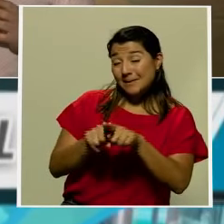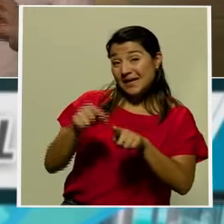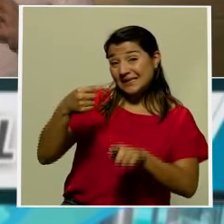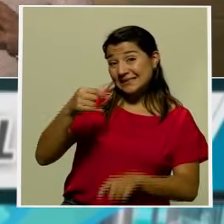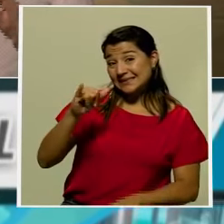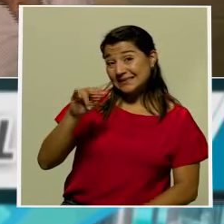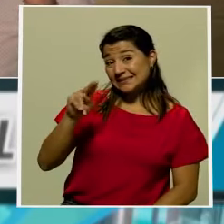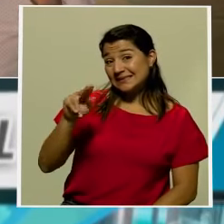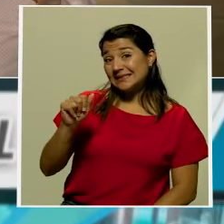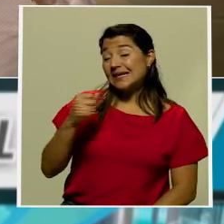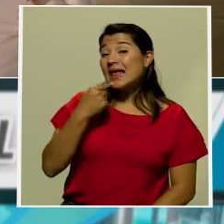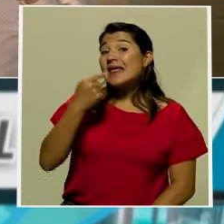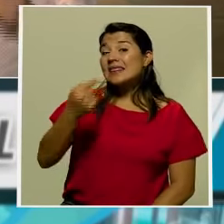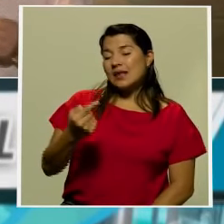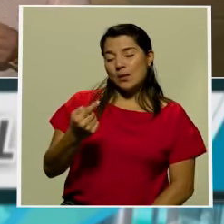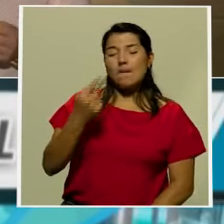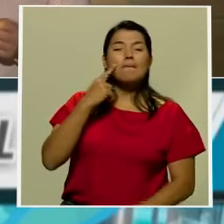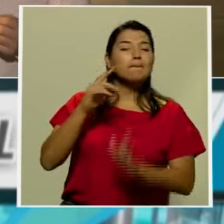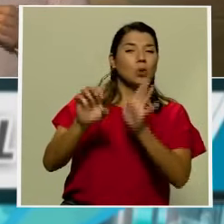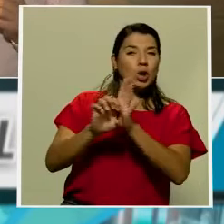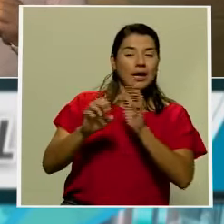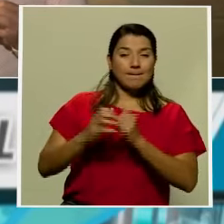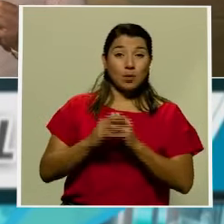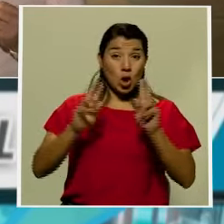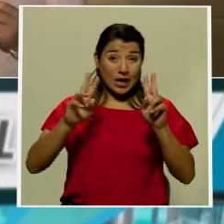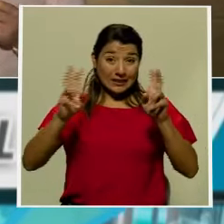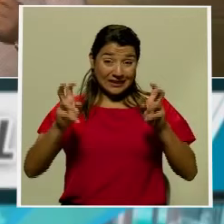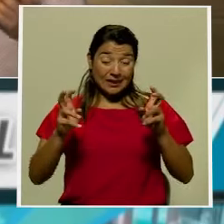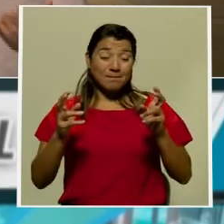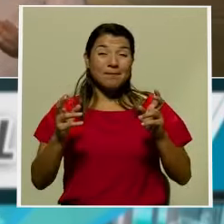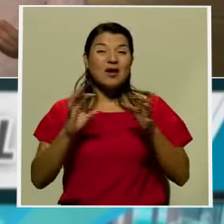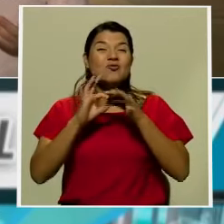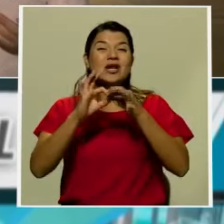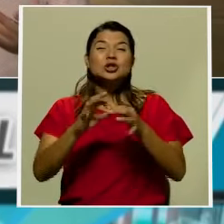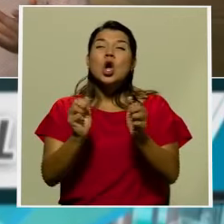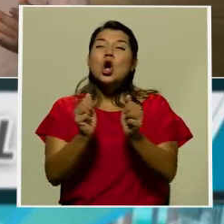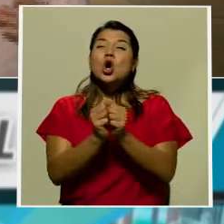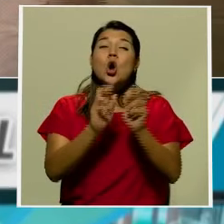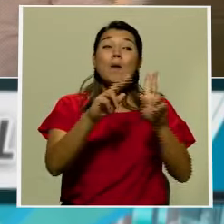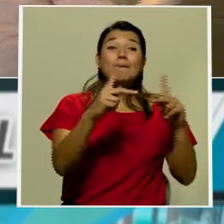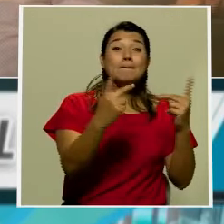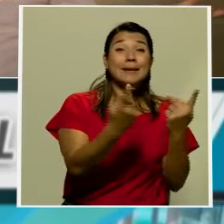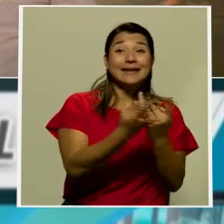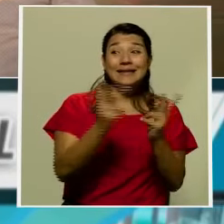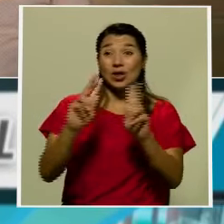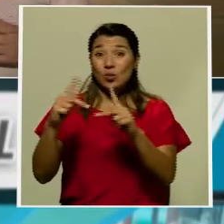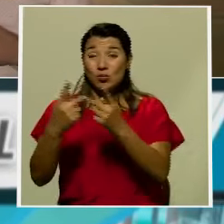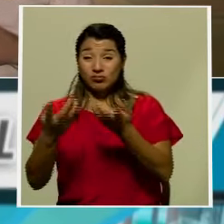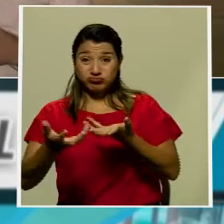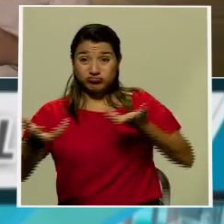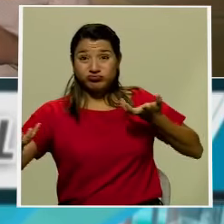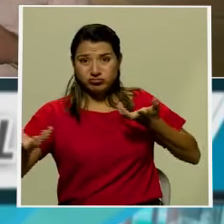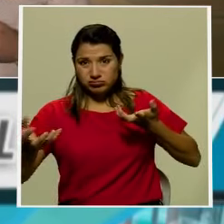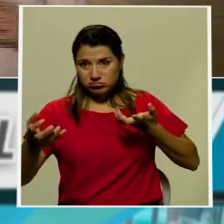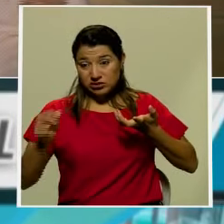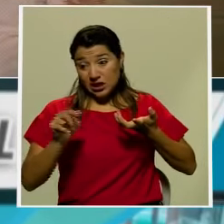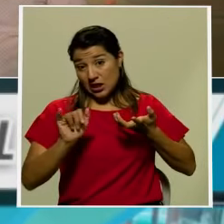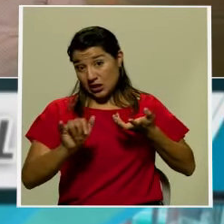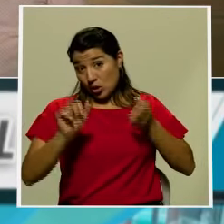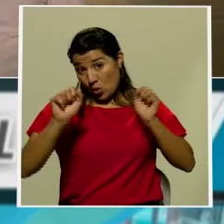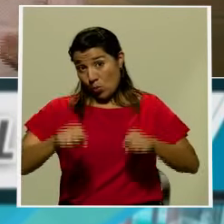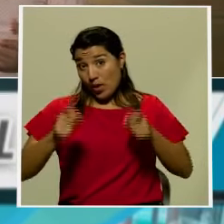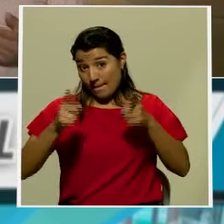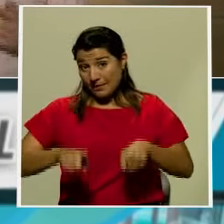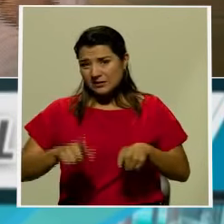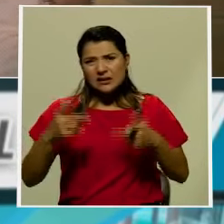por ejemplo que el tema de la polarización podría darse nuevamente lo vimos en las elecciones pasadas con el